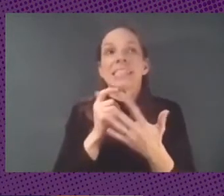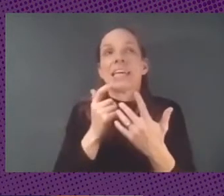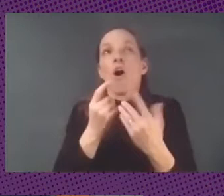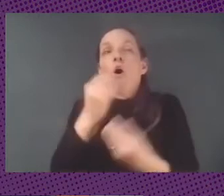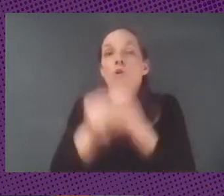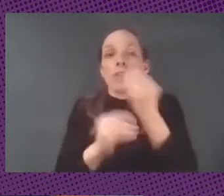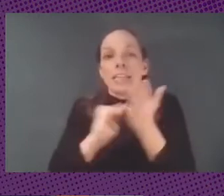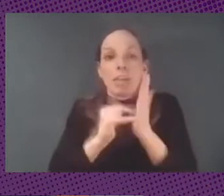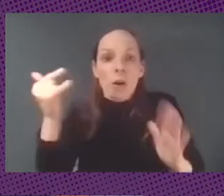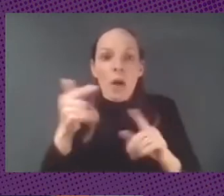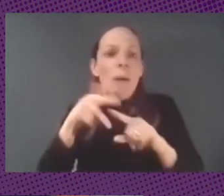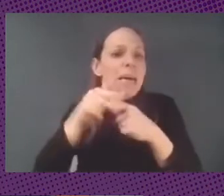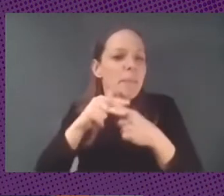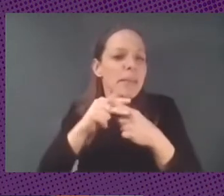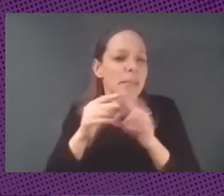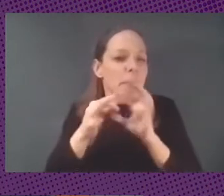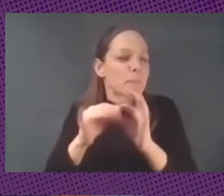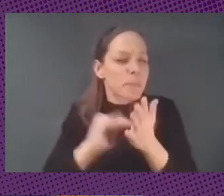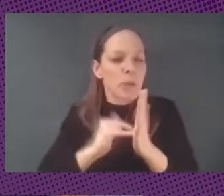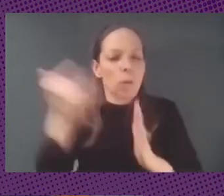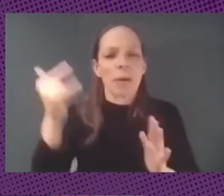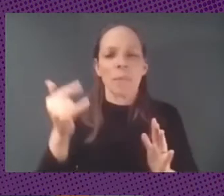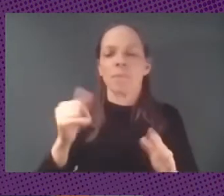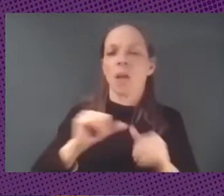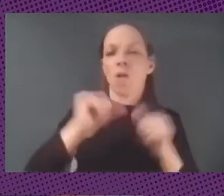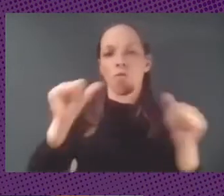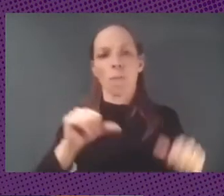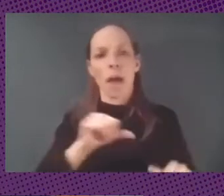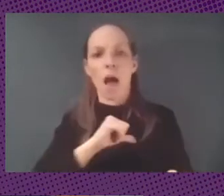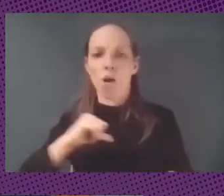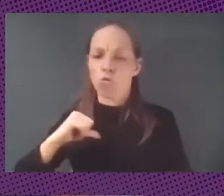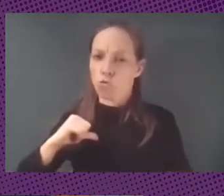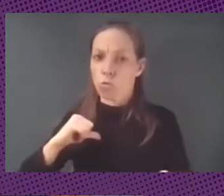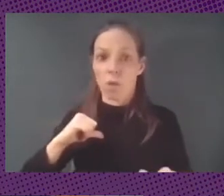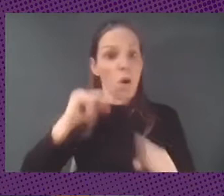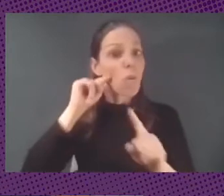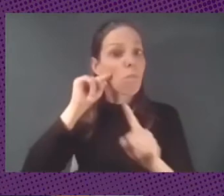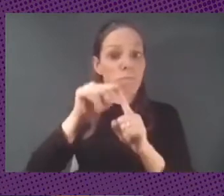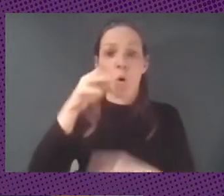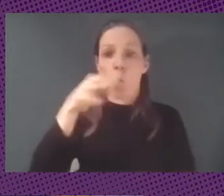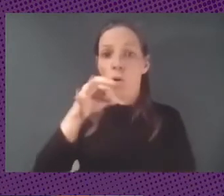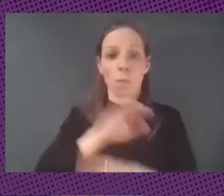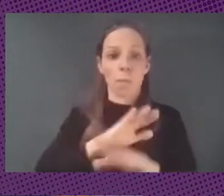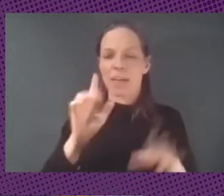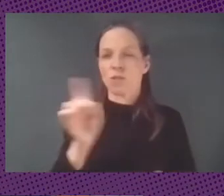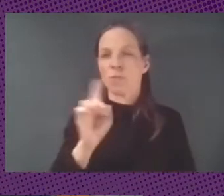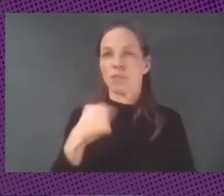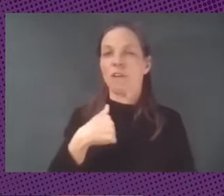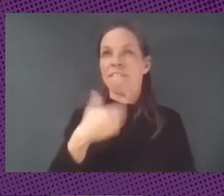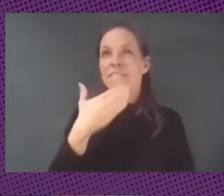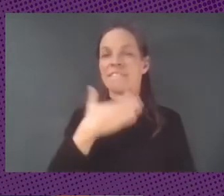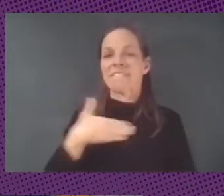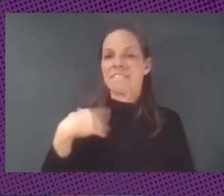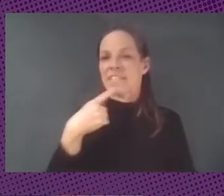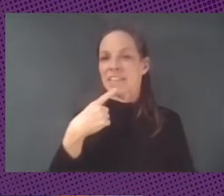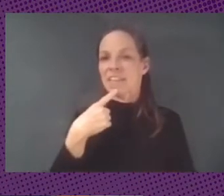herramientas tecnológicas no de manera autónoma y como único fin sino de la manera en se pueden desarrollar para